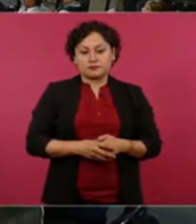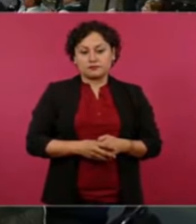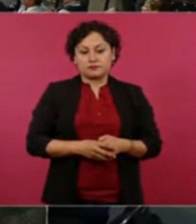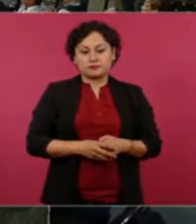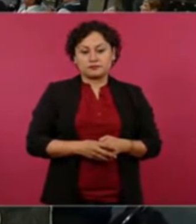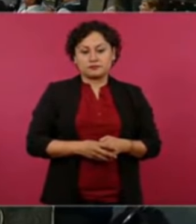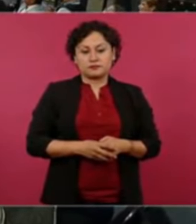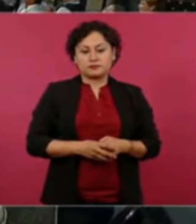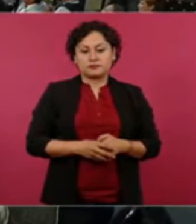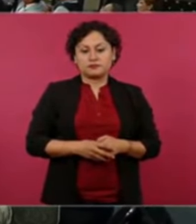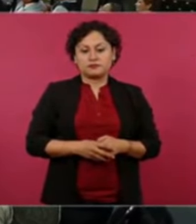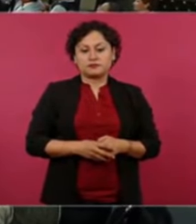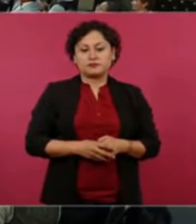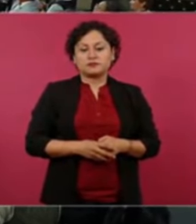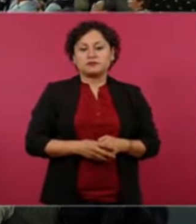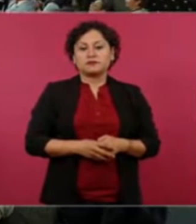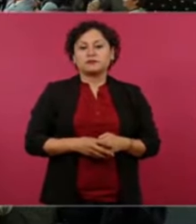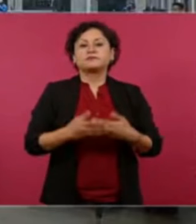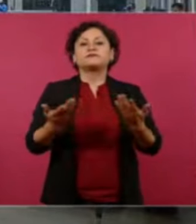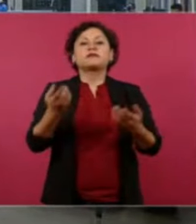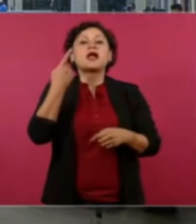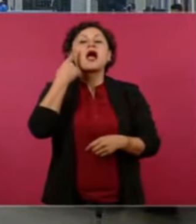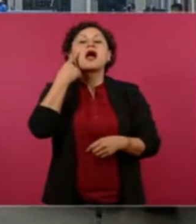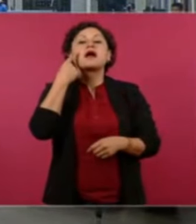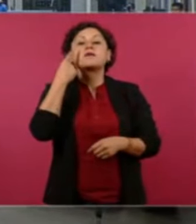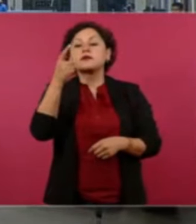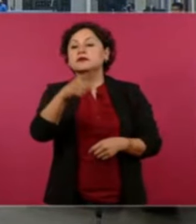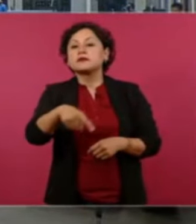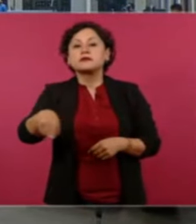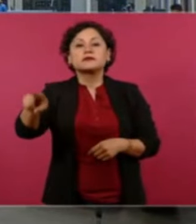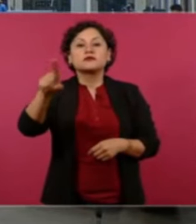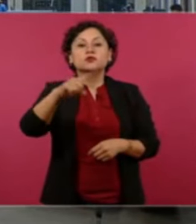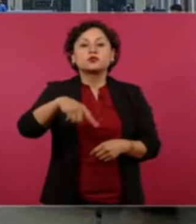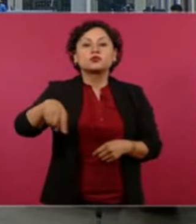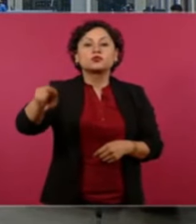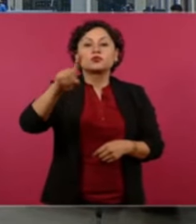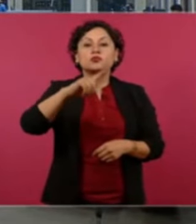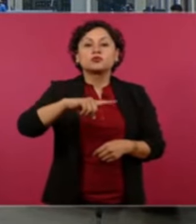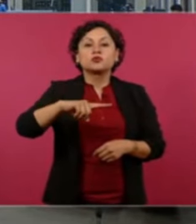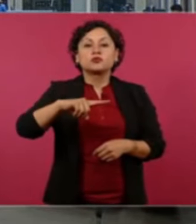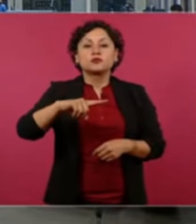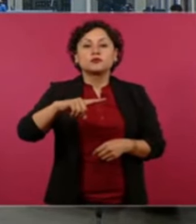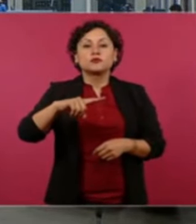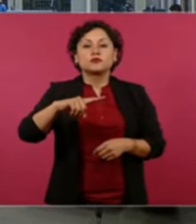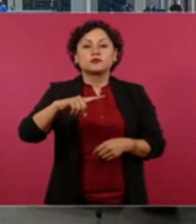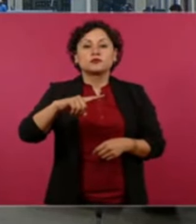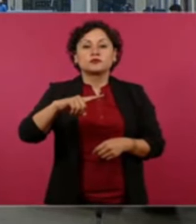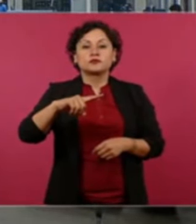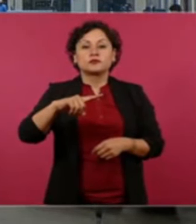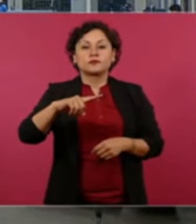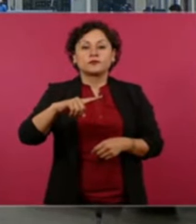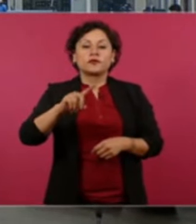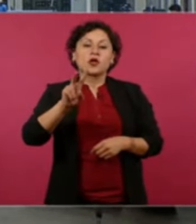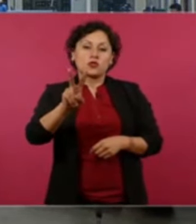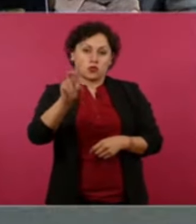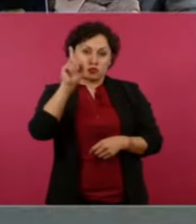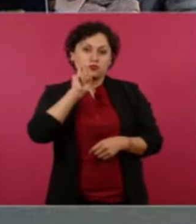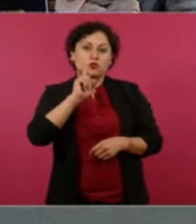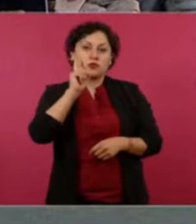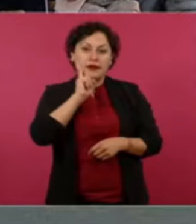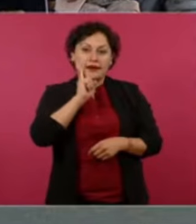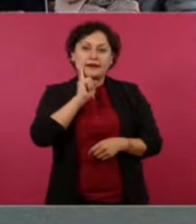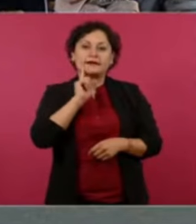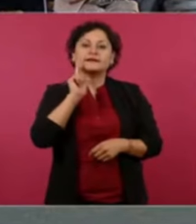a ver que levanten la mano los que quieran que se les dé la oportunidad dos compañeras el lunes primero